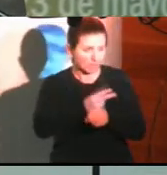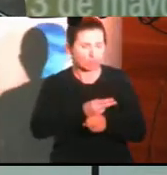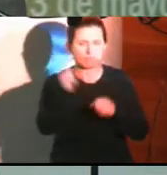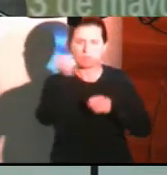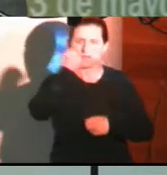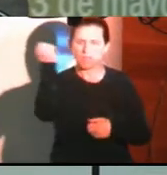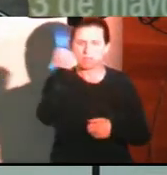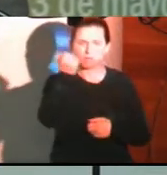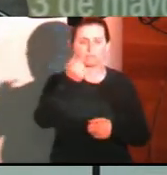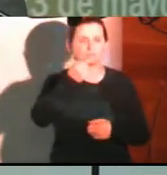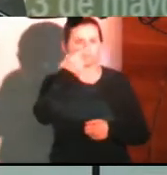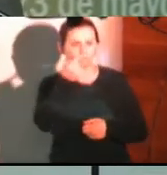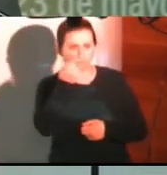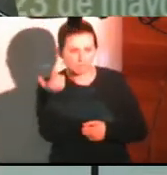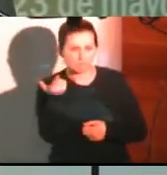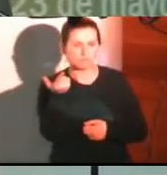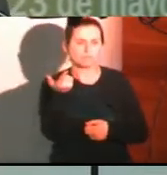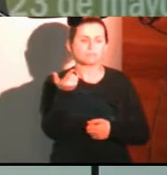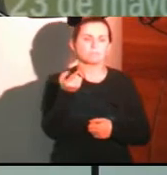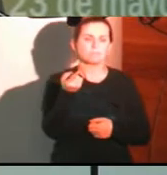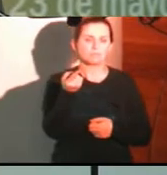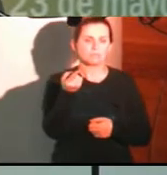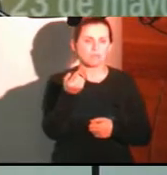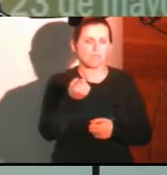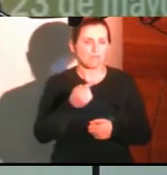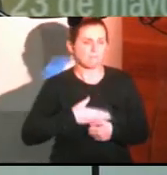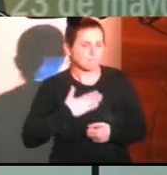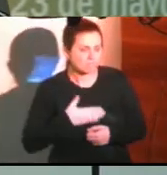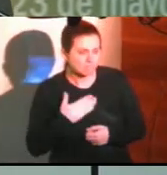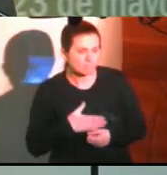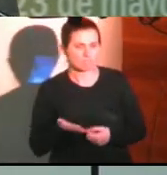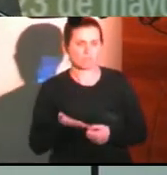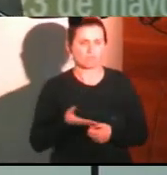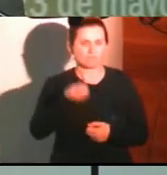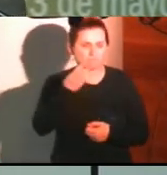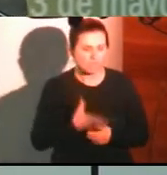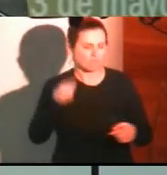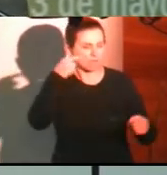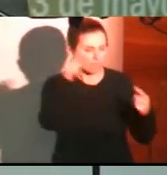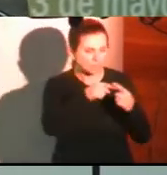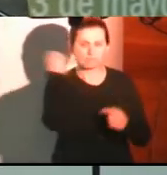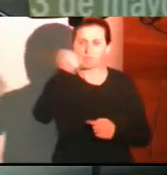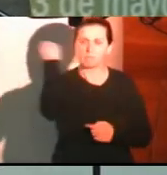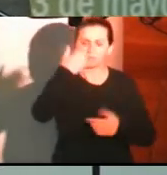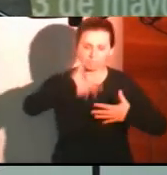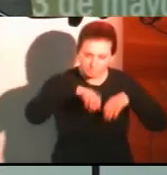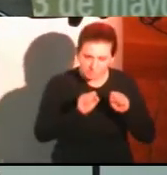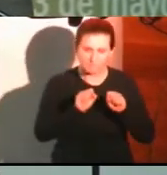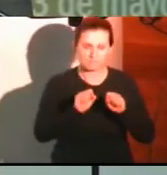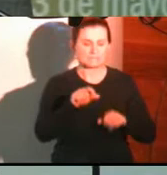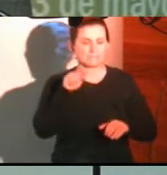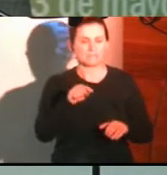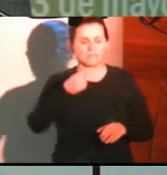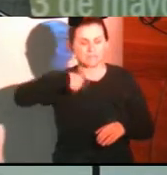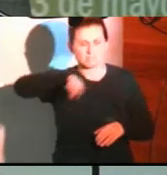motivación y la oportunidad, se pueden lograr objetivos importantes. Así que en eso estamos, en desarrollar